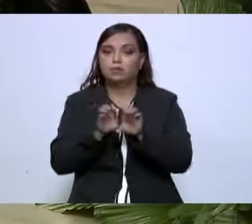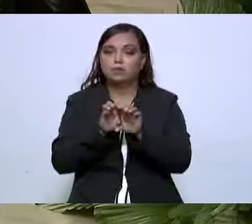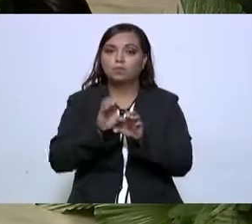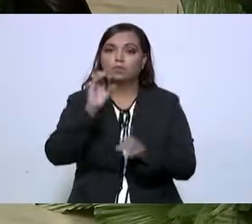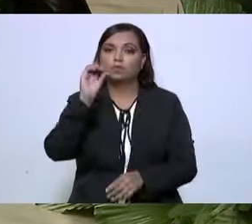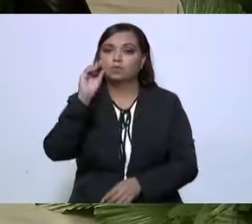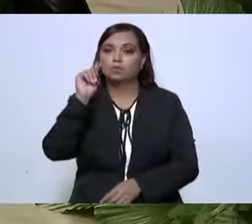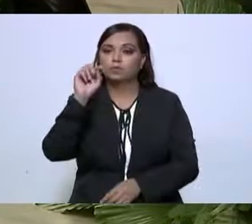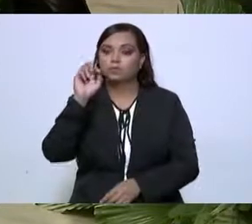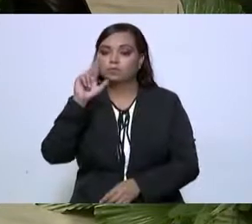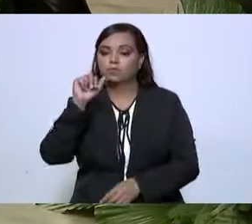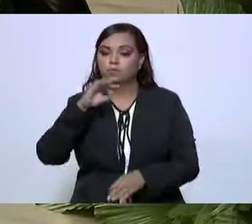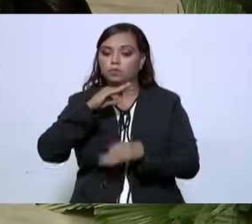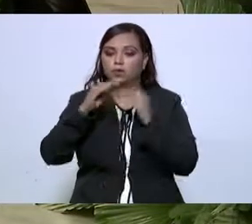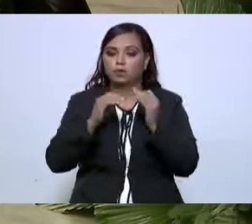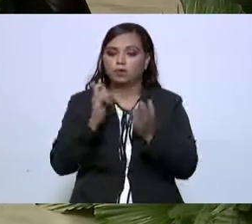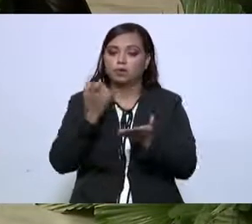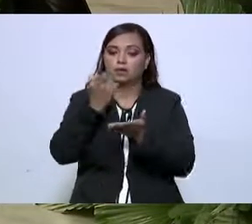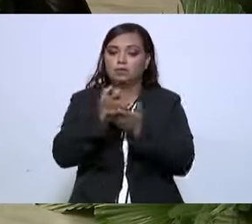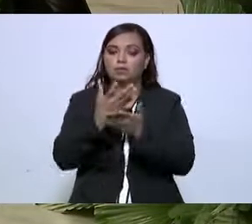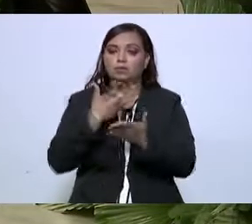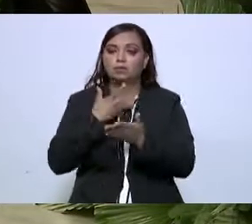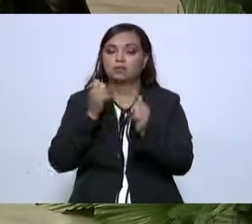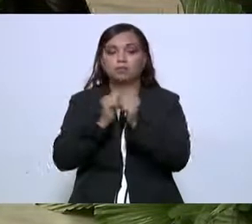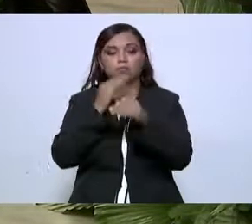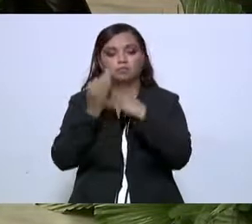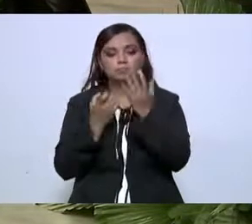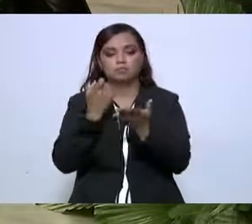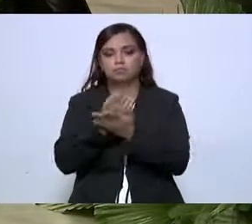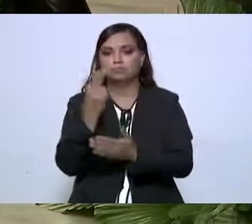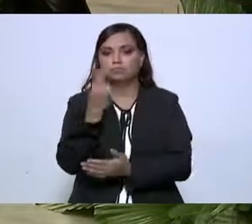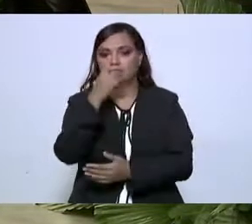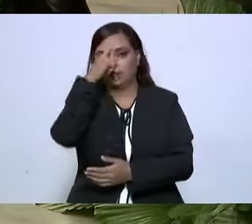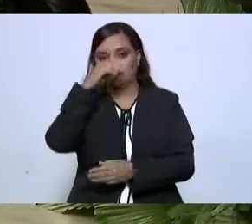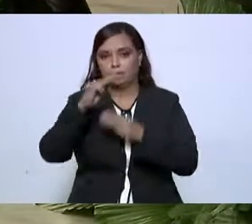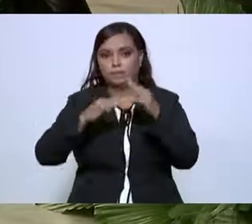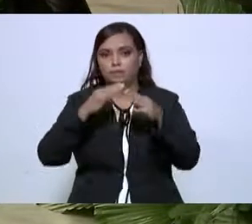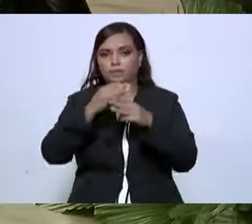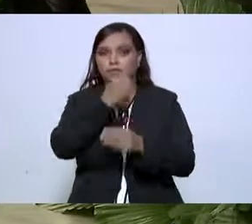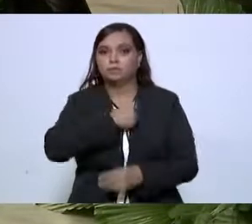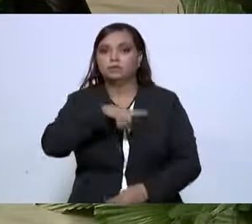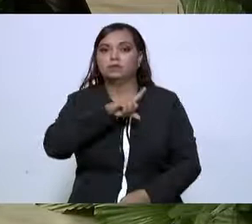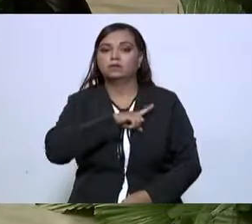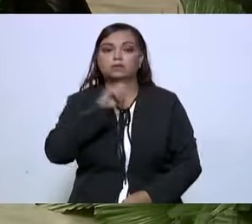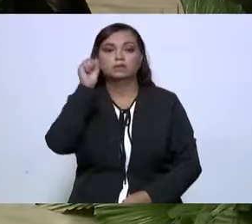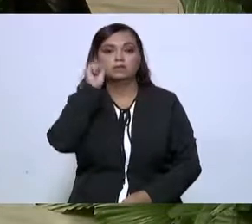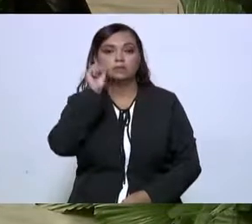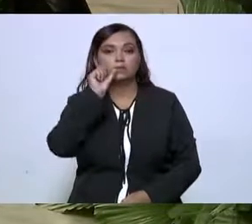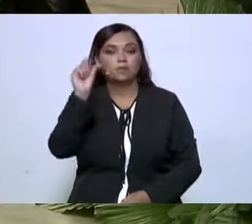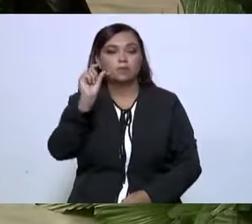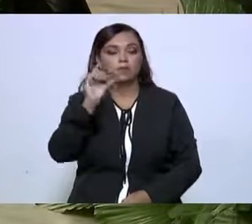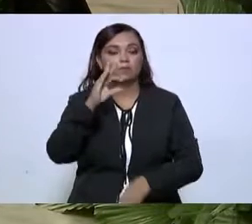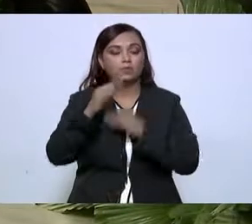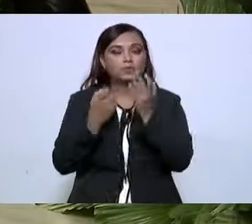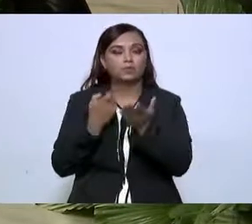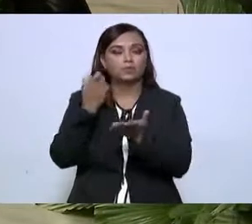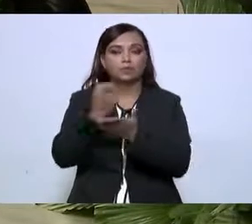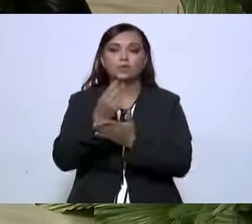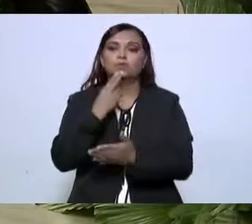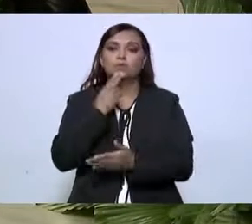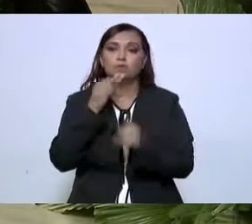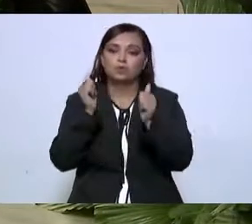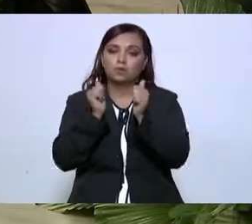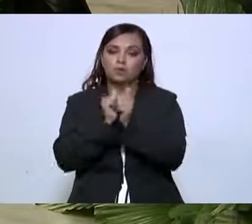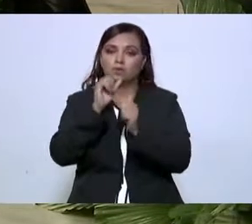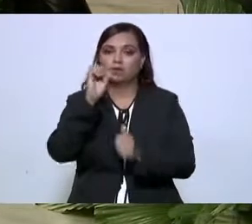inversiones. Contamos con la inversión necesaria en materia de salud siempre y cuando los recursos se utilicen con